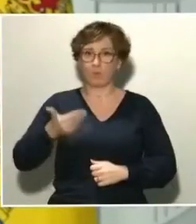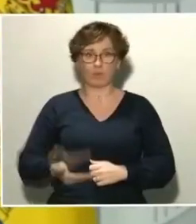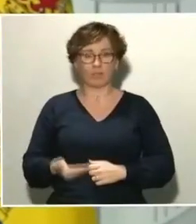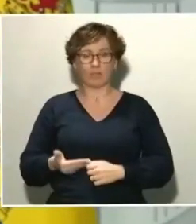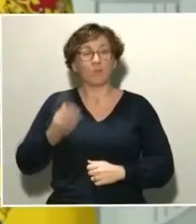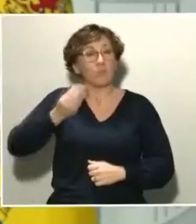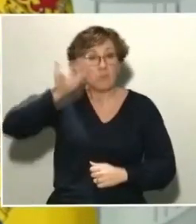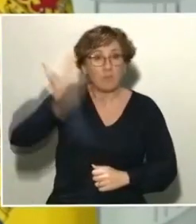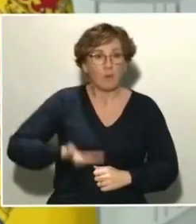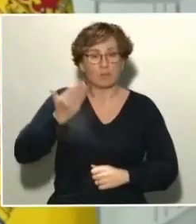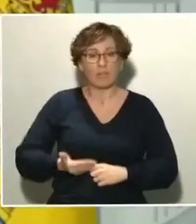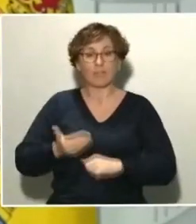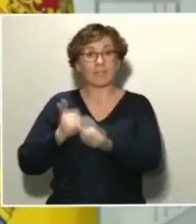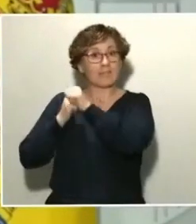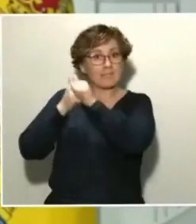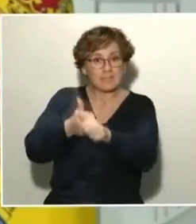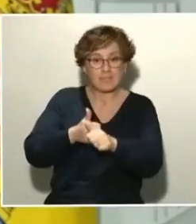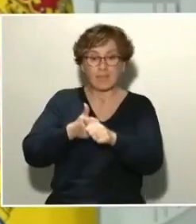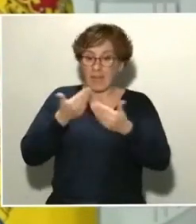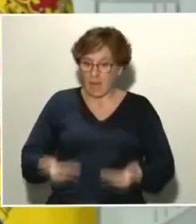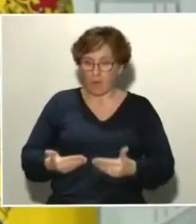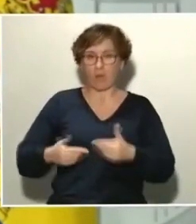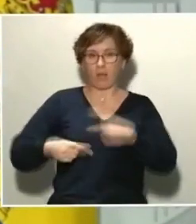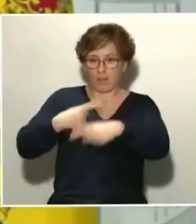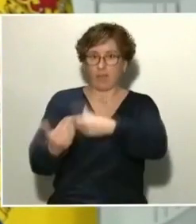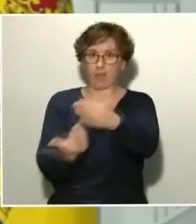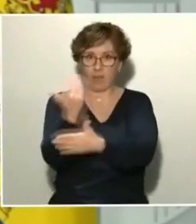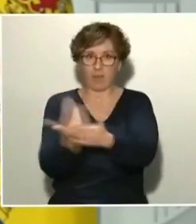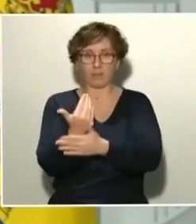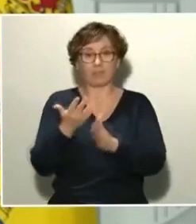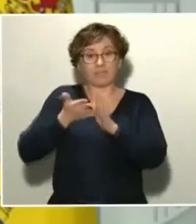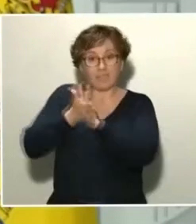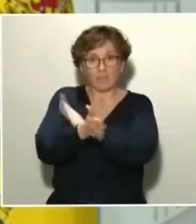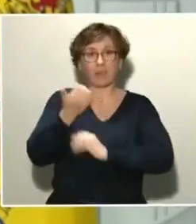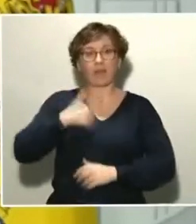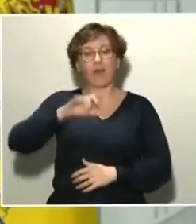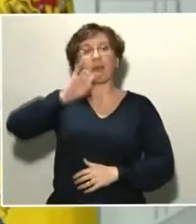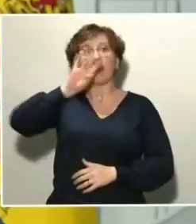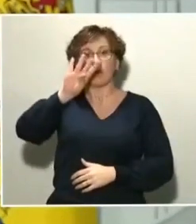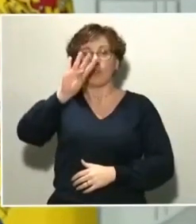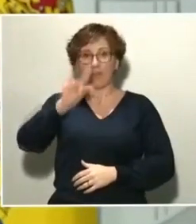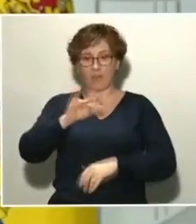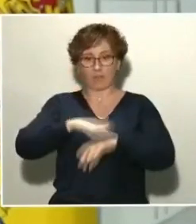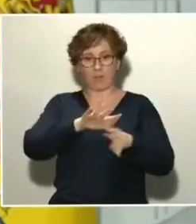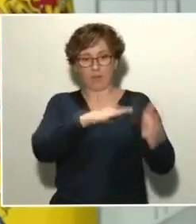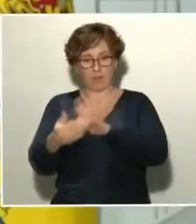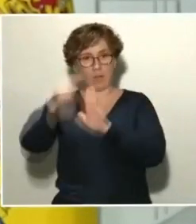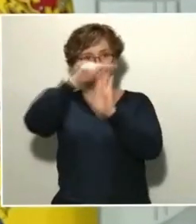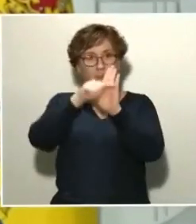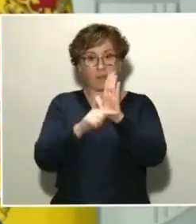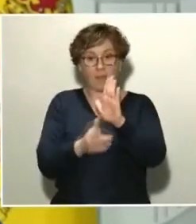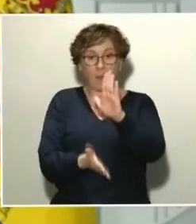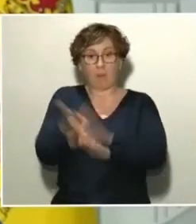cumpliendo a rajatabla en los próximos días. Son 14 días que hemos secretado estas medidas. Estamos llegando al Ecuador, que se va a producir